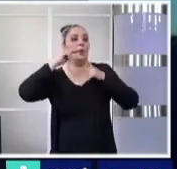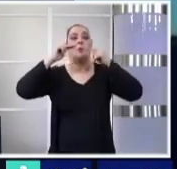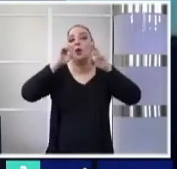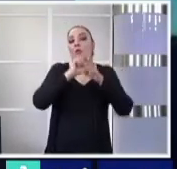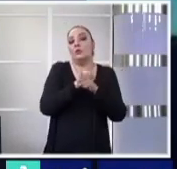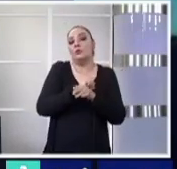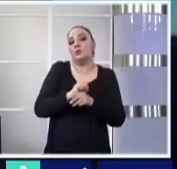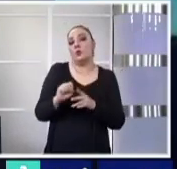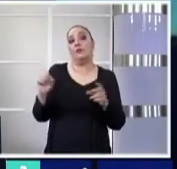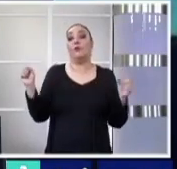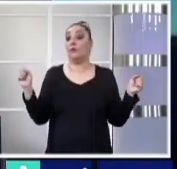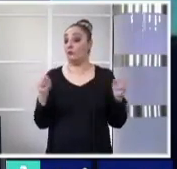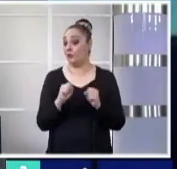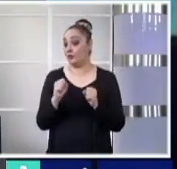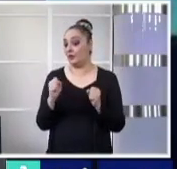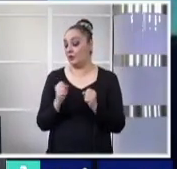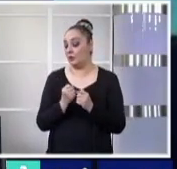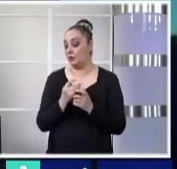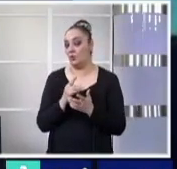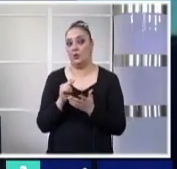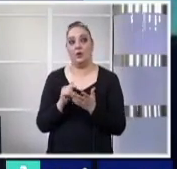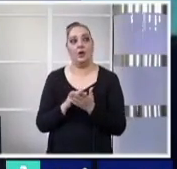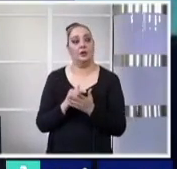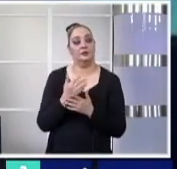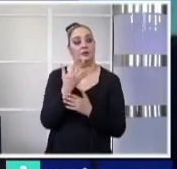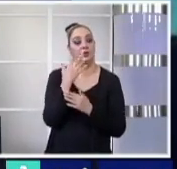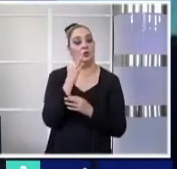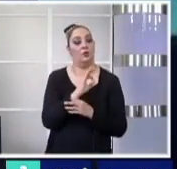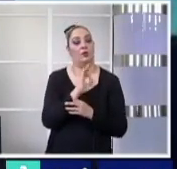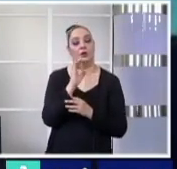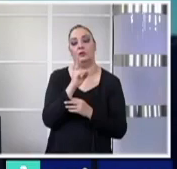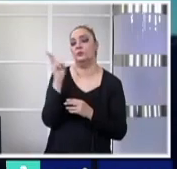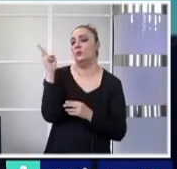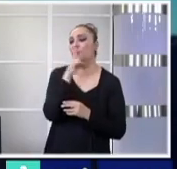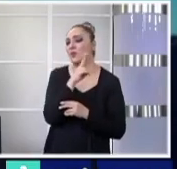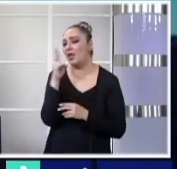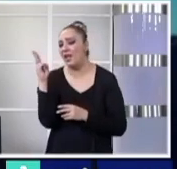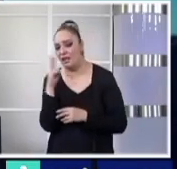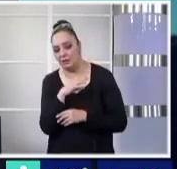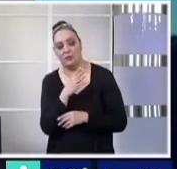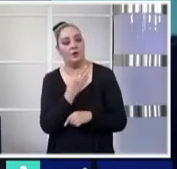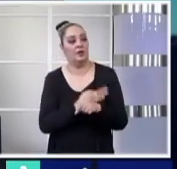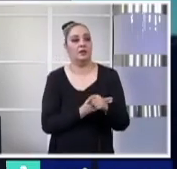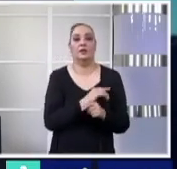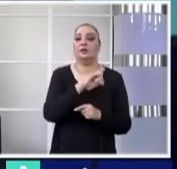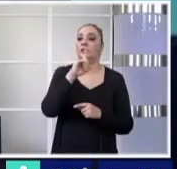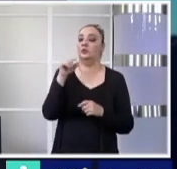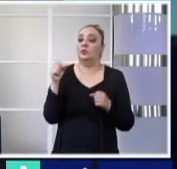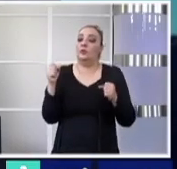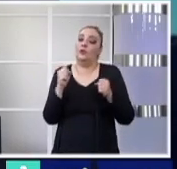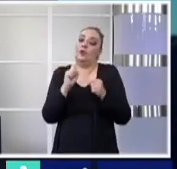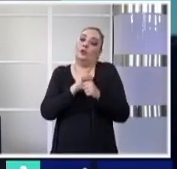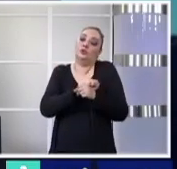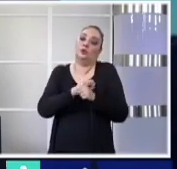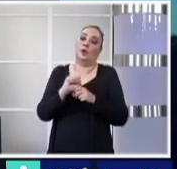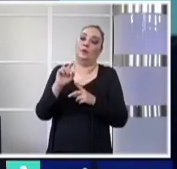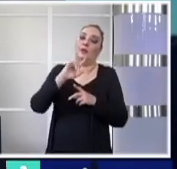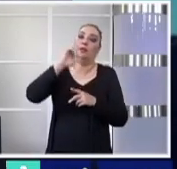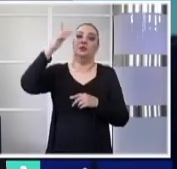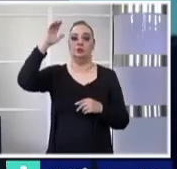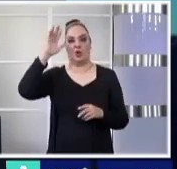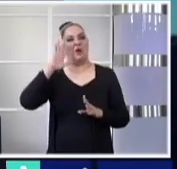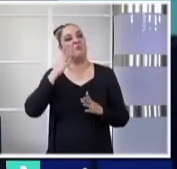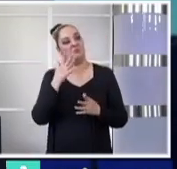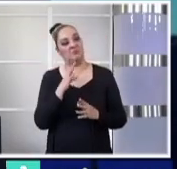mínima de 5 grados en la zona urbana, el viento va a soplar del noroeste por la tarde, ligeramente frío, parcialmente soleado,